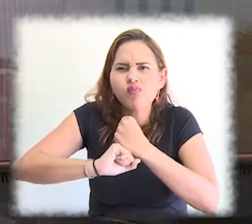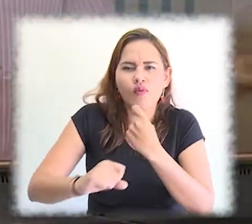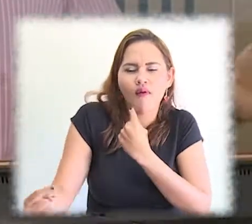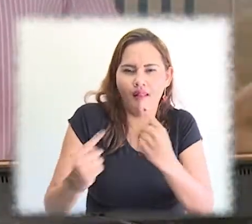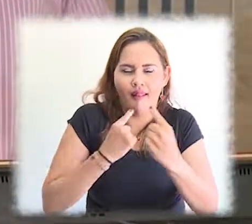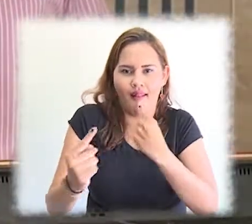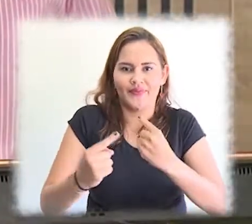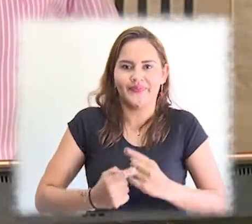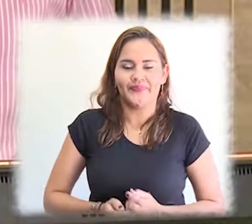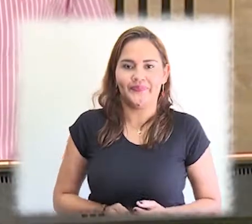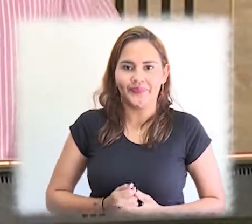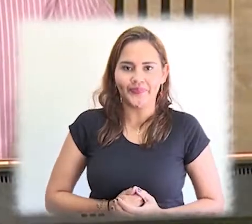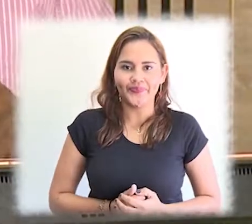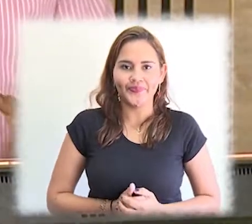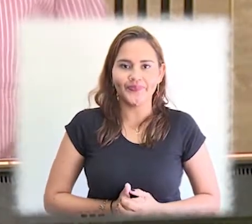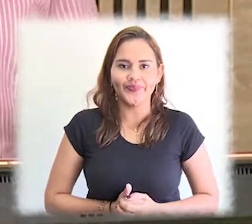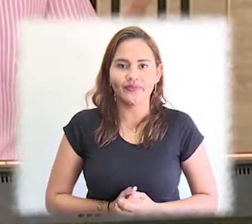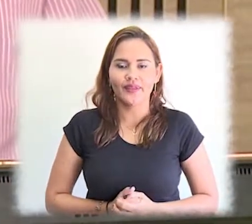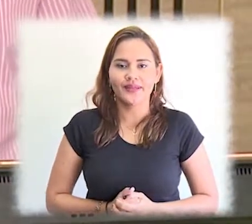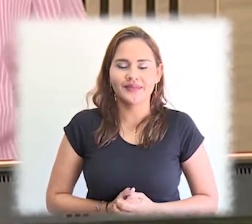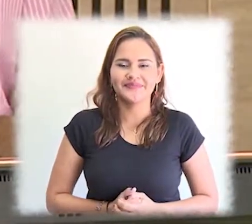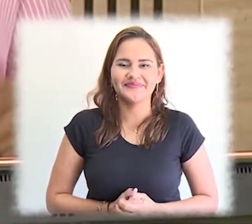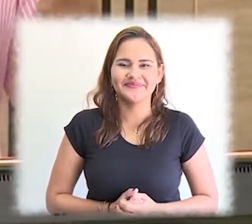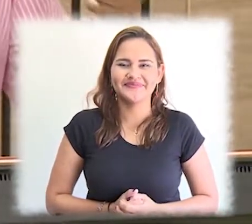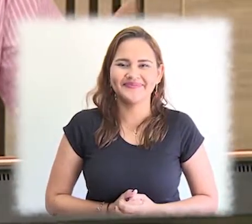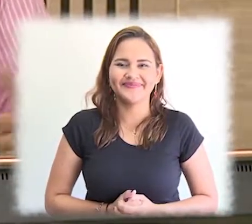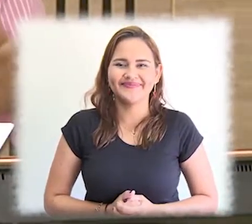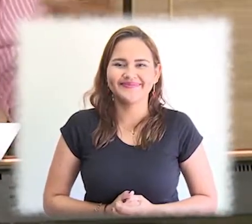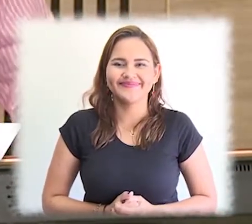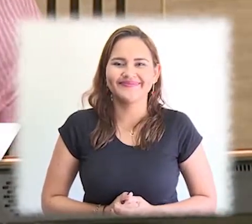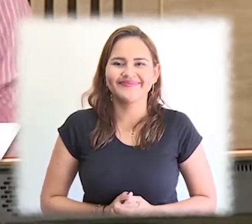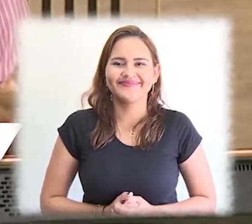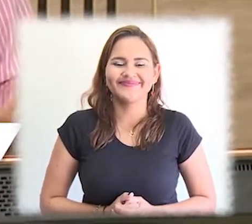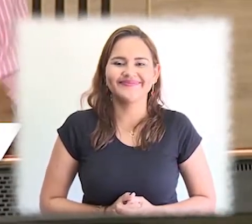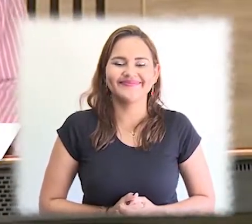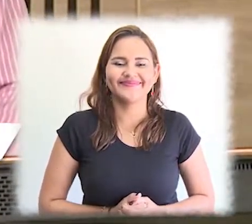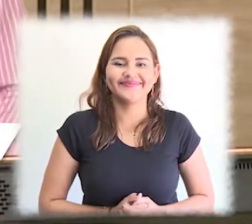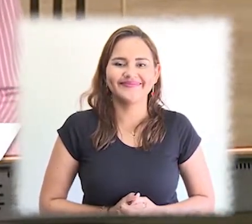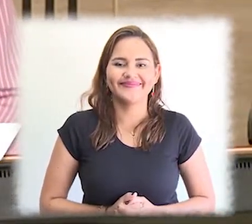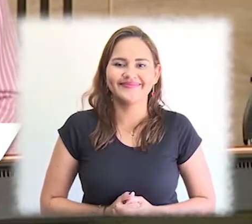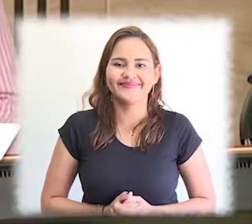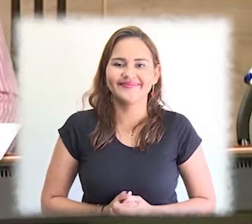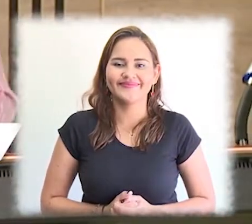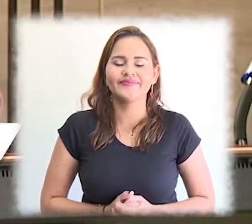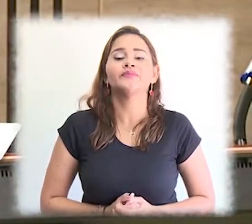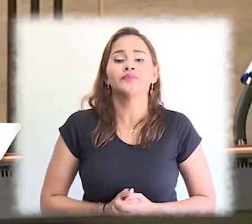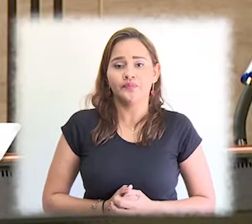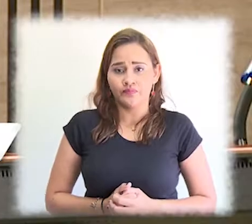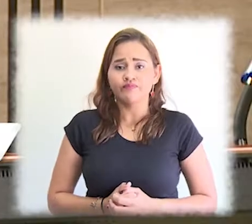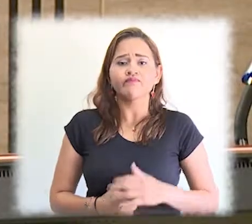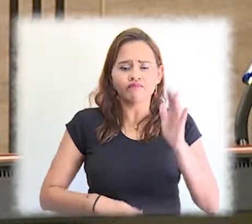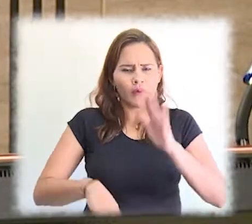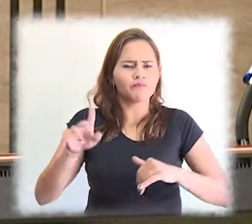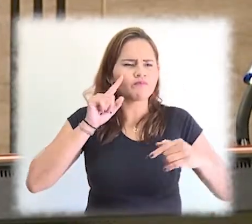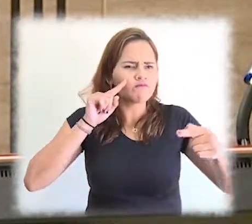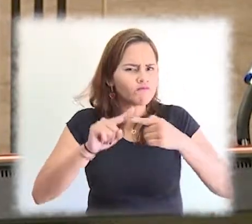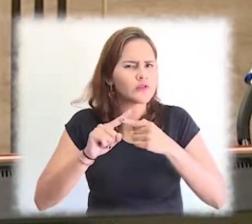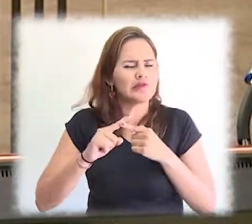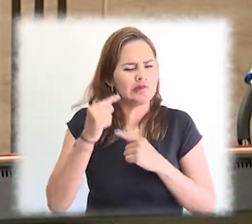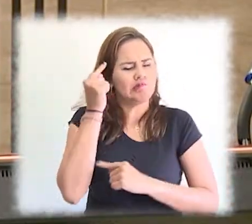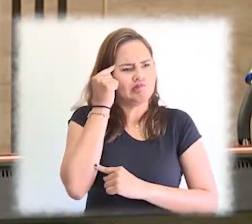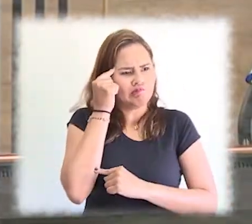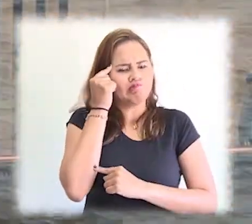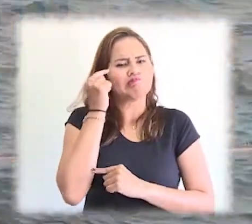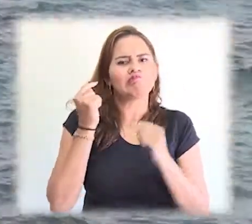El Pacto del Océano plantea una serie de retos mayúsculos, conservar y restaurar los ecosistemas marinos, promover la